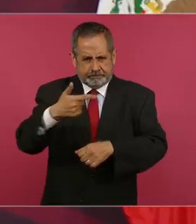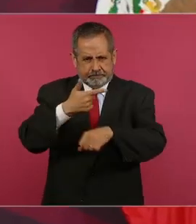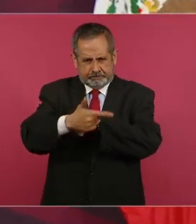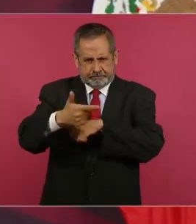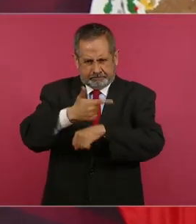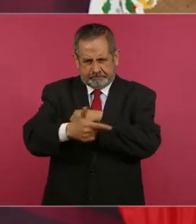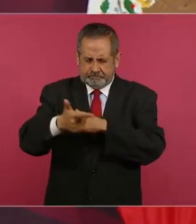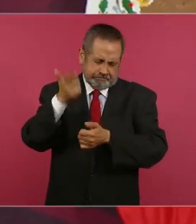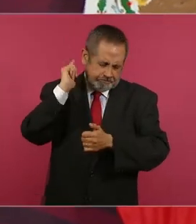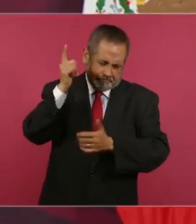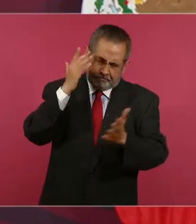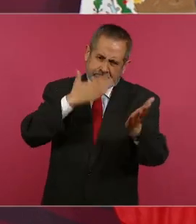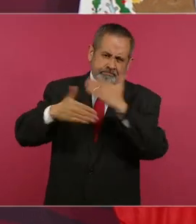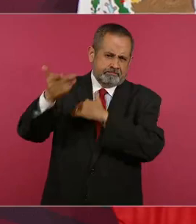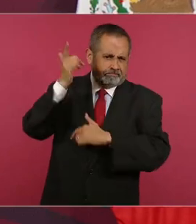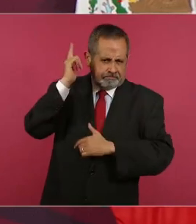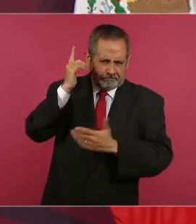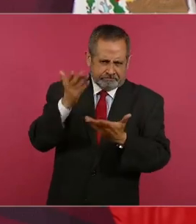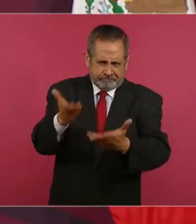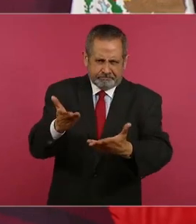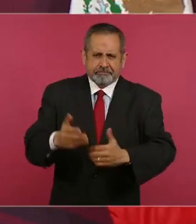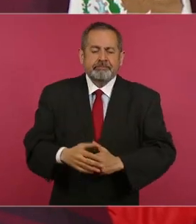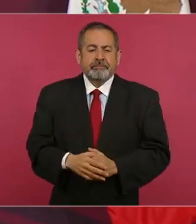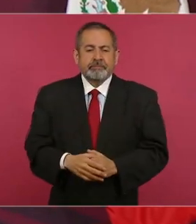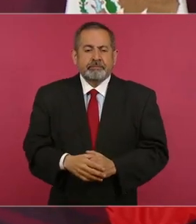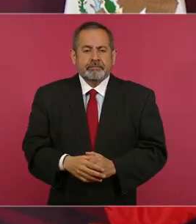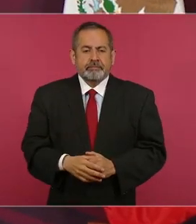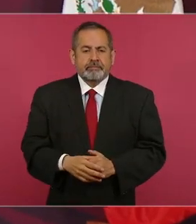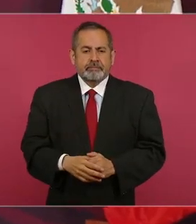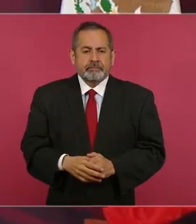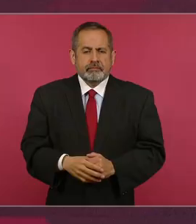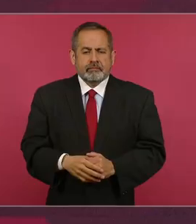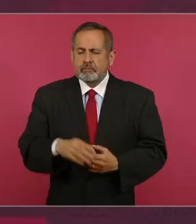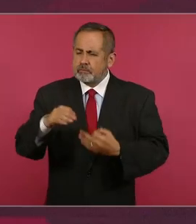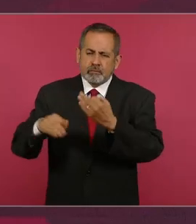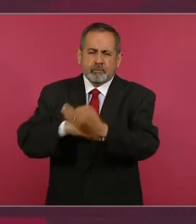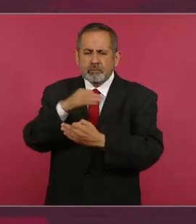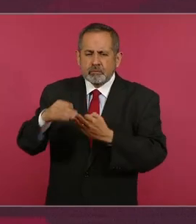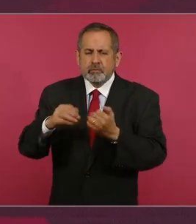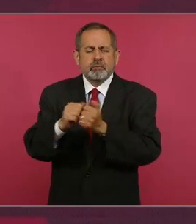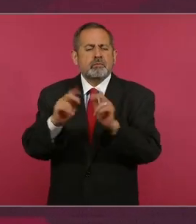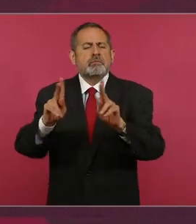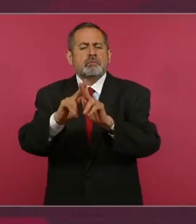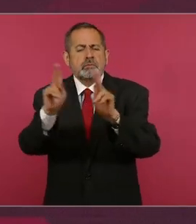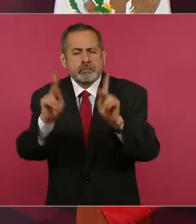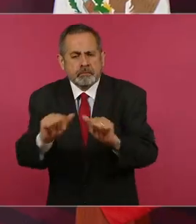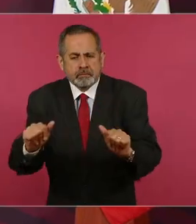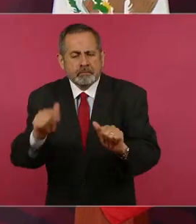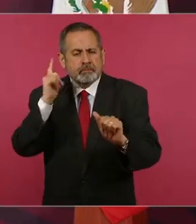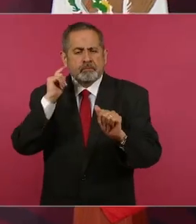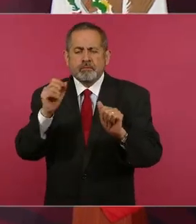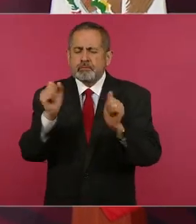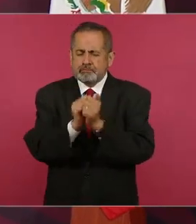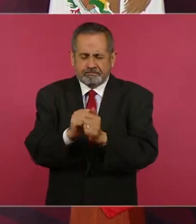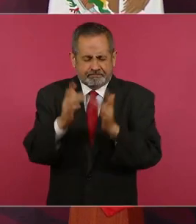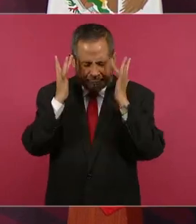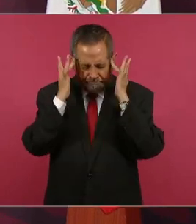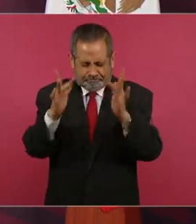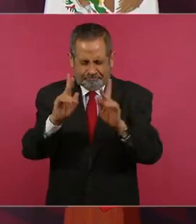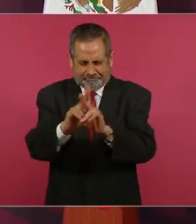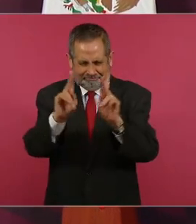para Guatemala, o sea, y que todo se resuelva en paz, en santa paz.